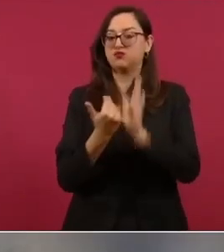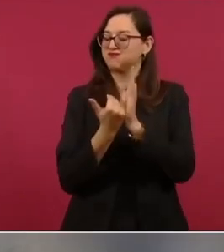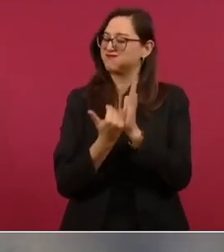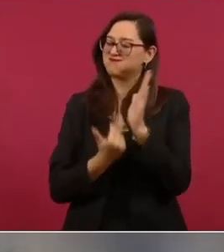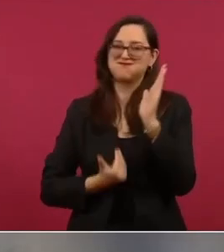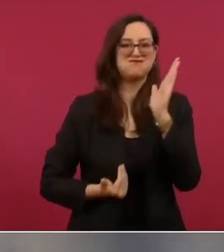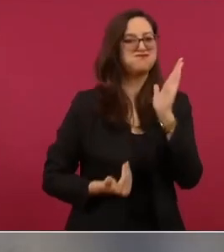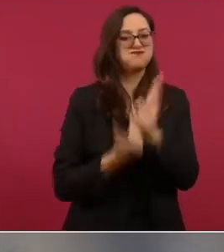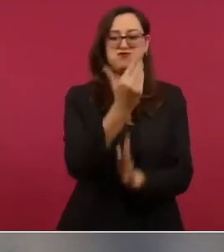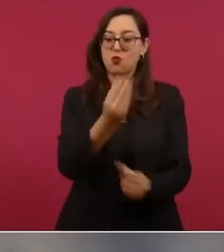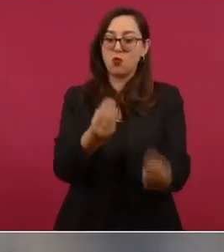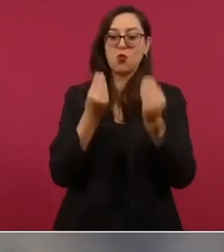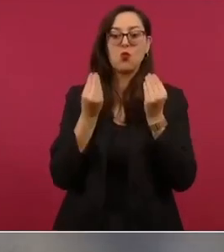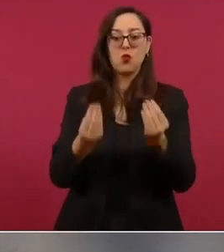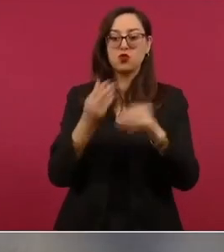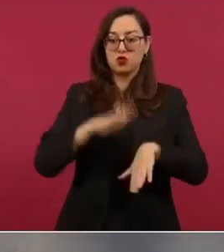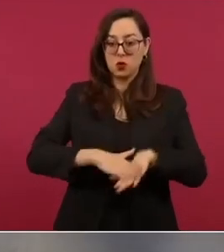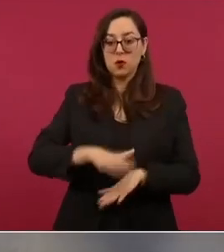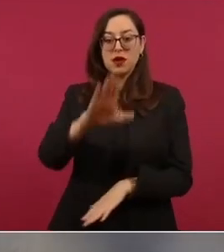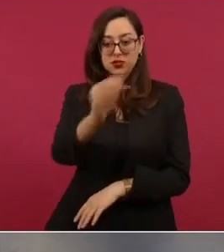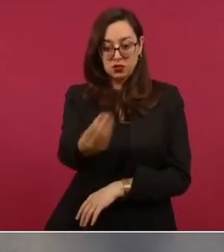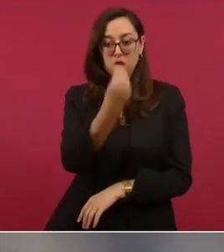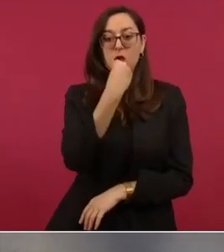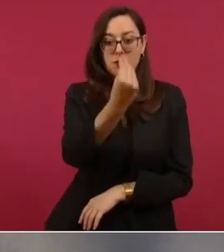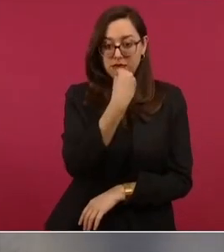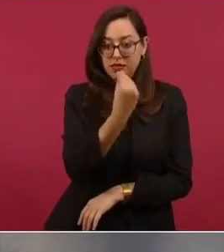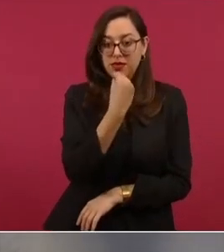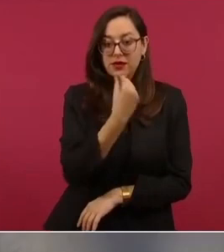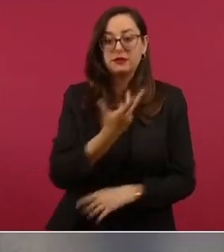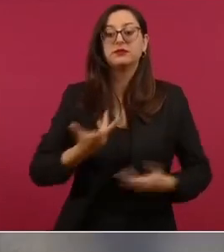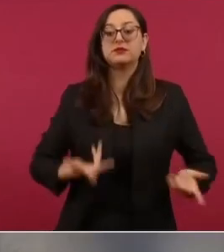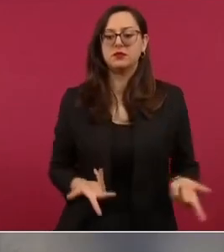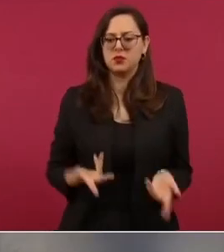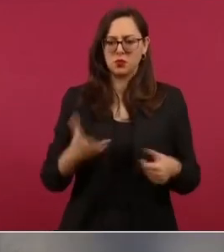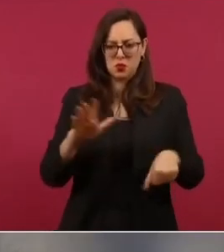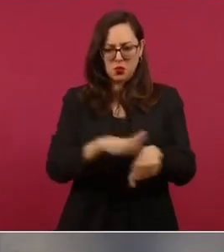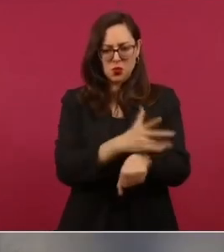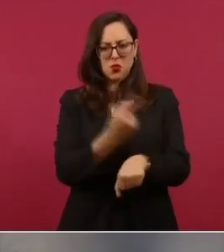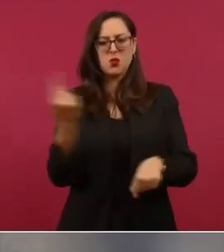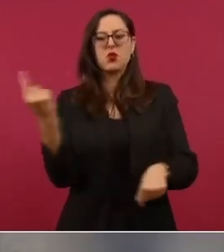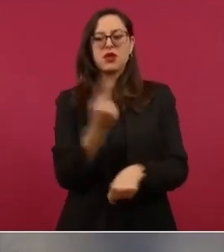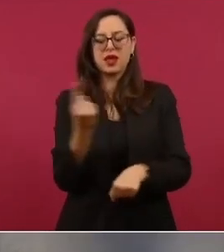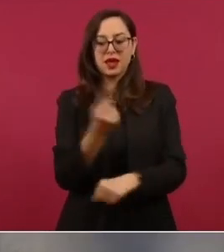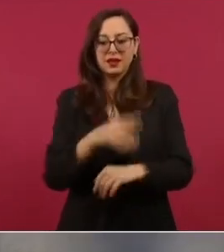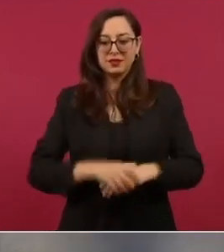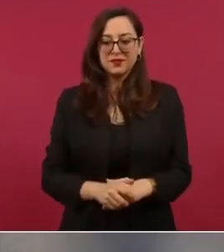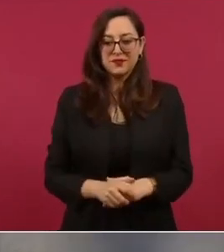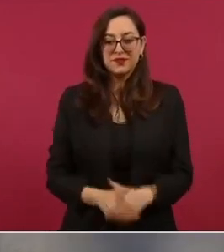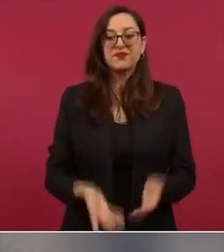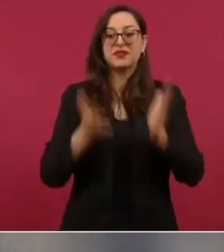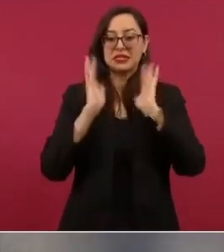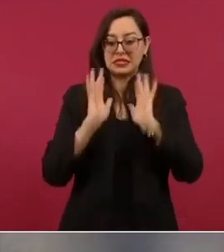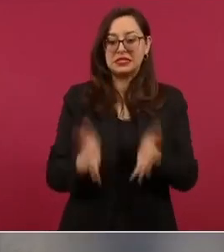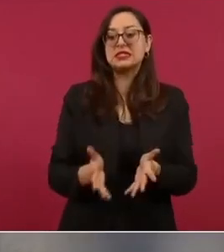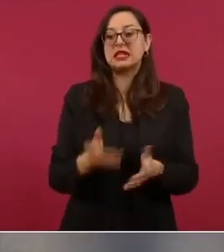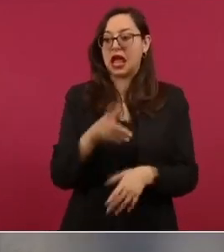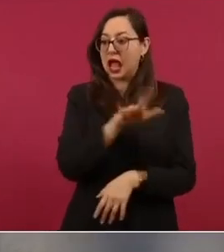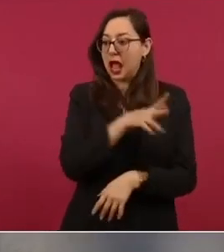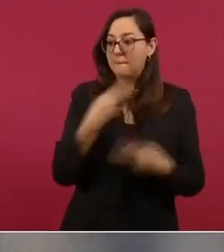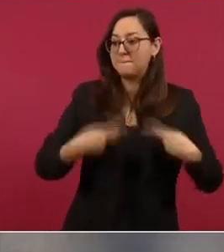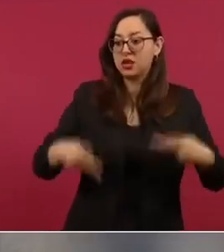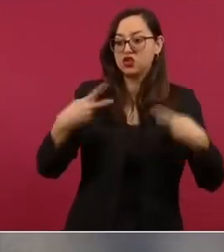superior esto se ha logrado entre otras cosas por el establecimiento de precios de